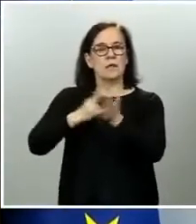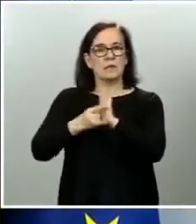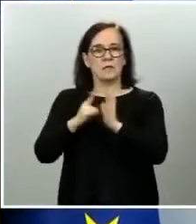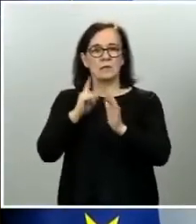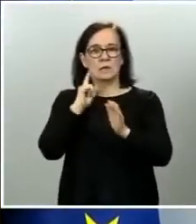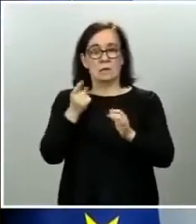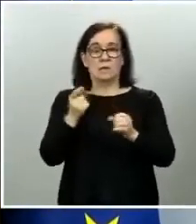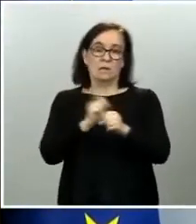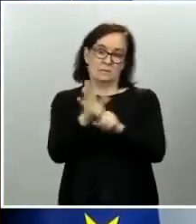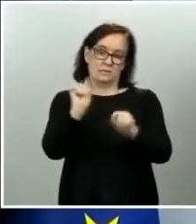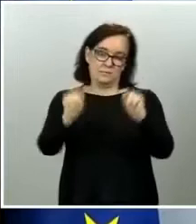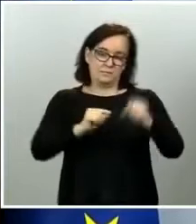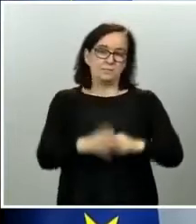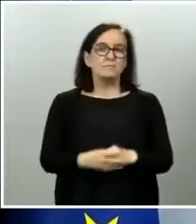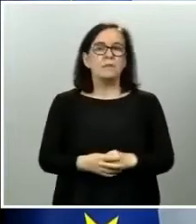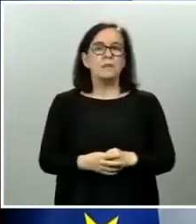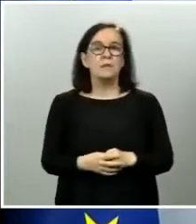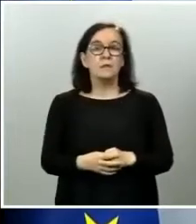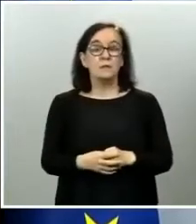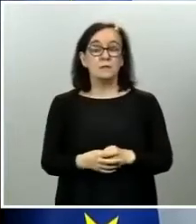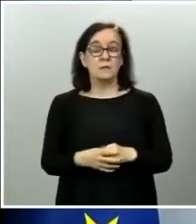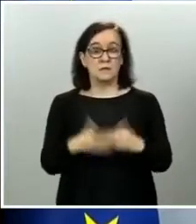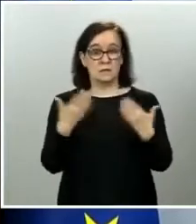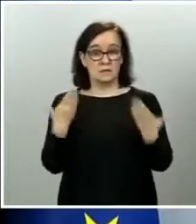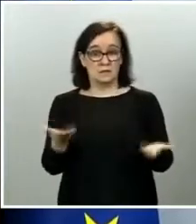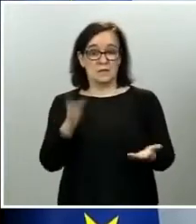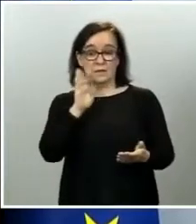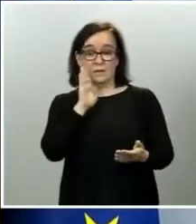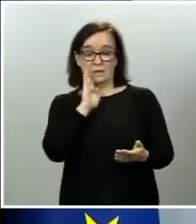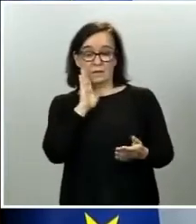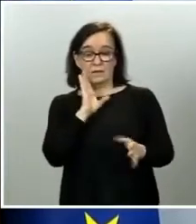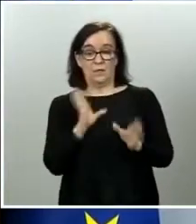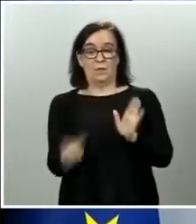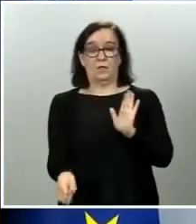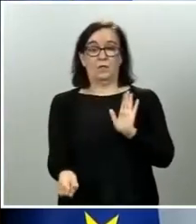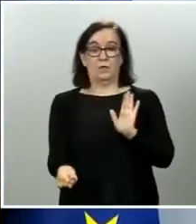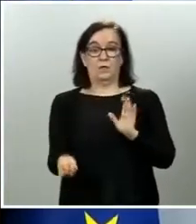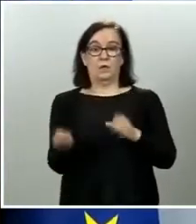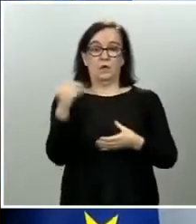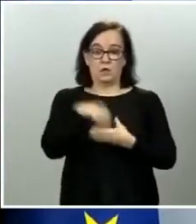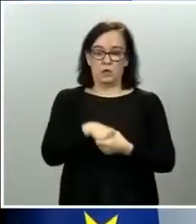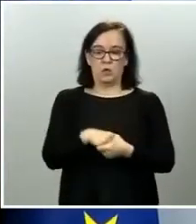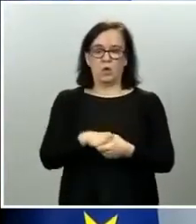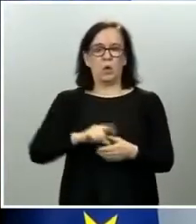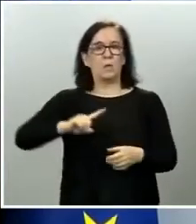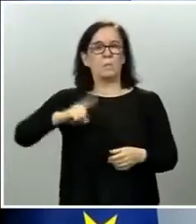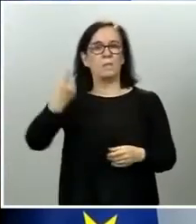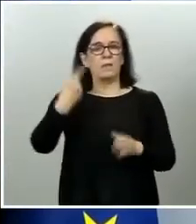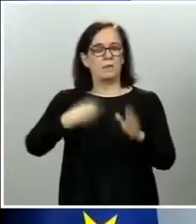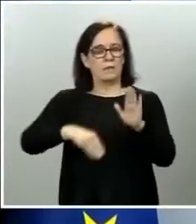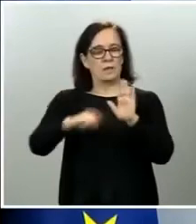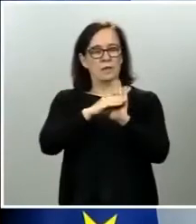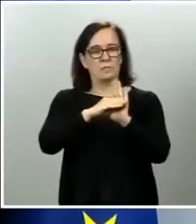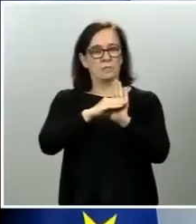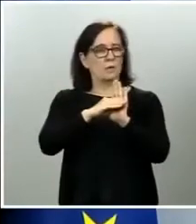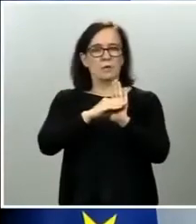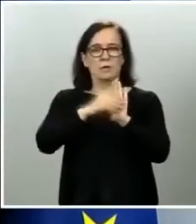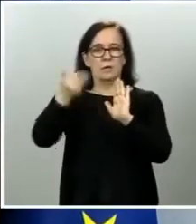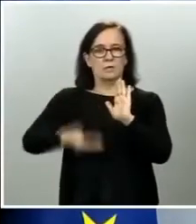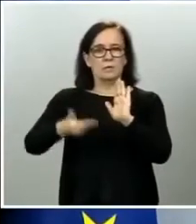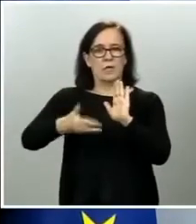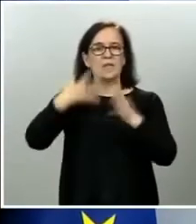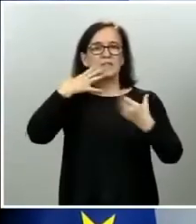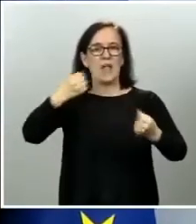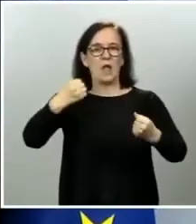-19 y en ese ámbito incluido, evidentemente, como principio primordial la salud pública